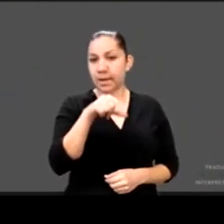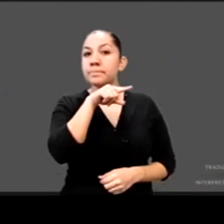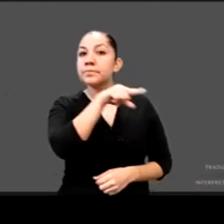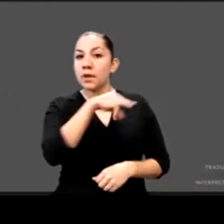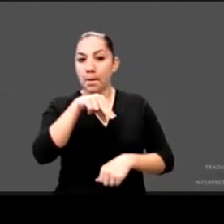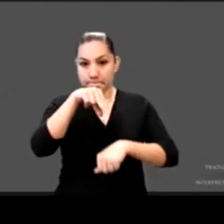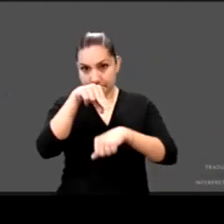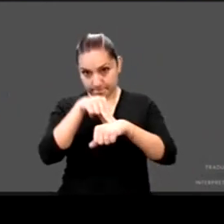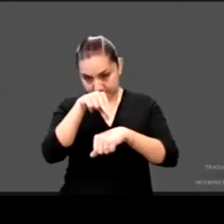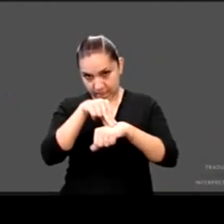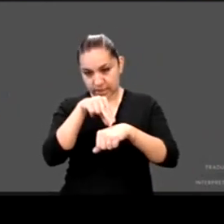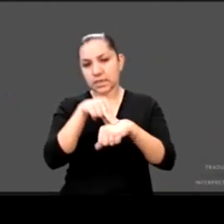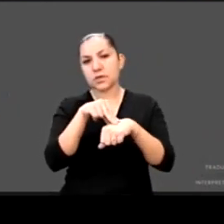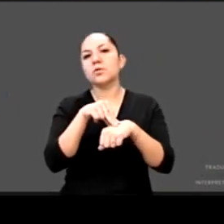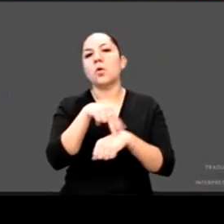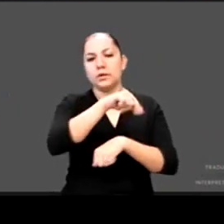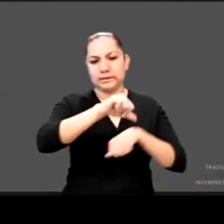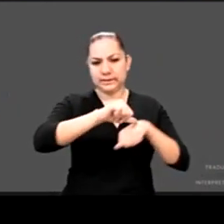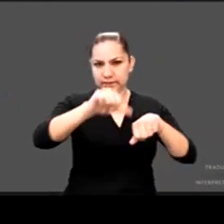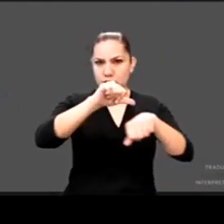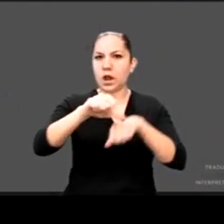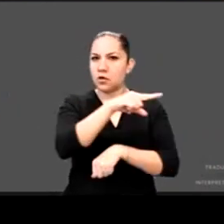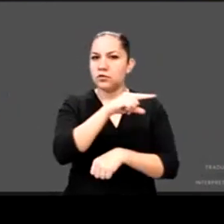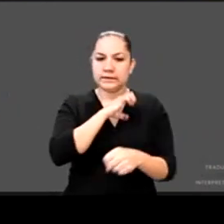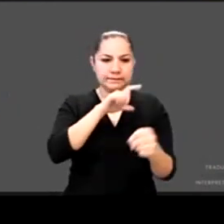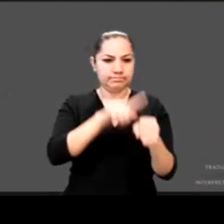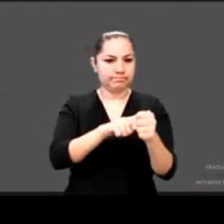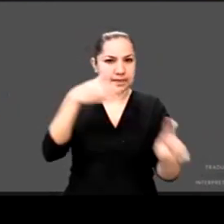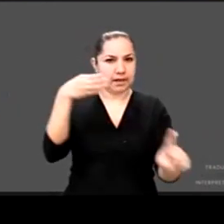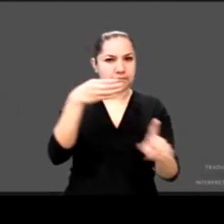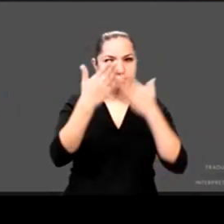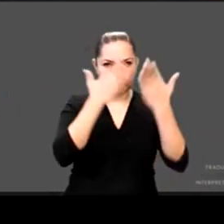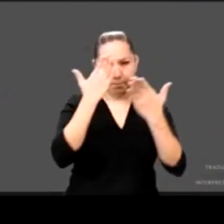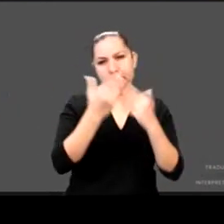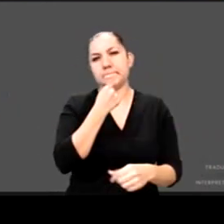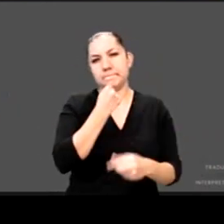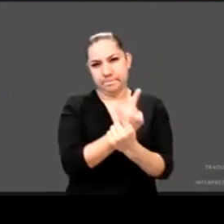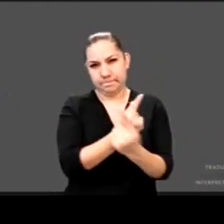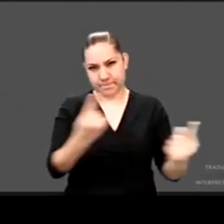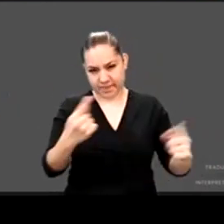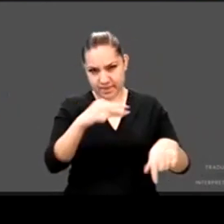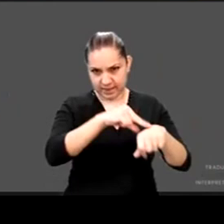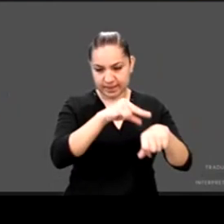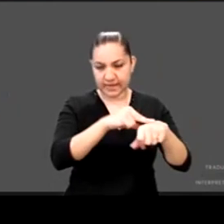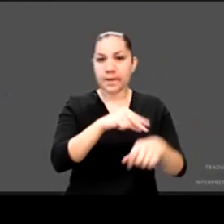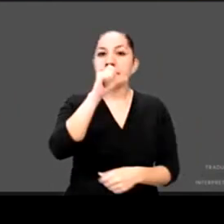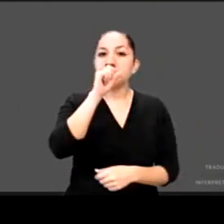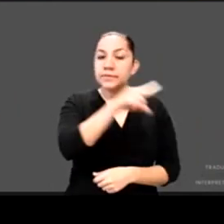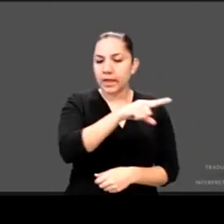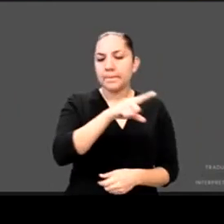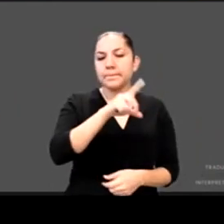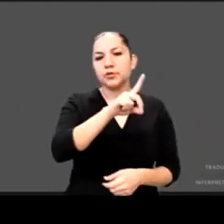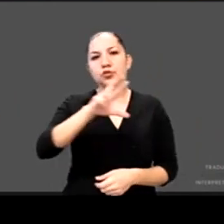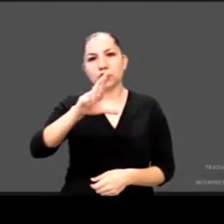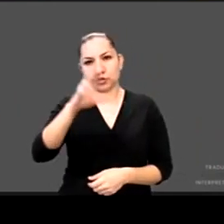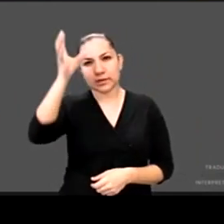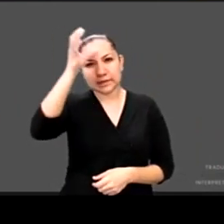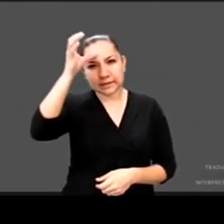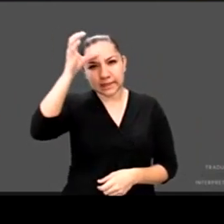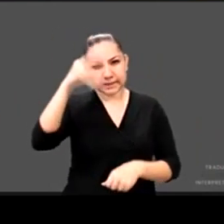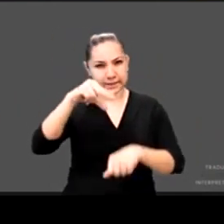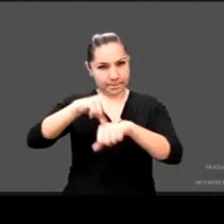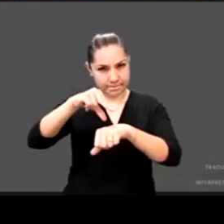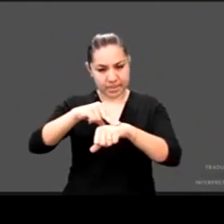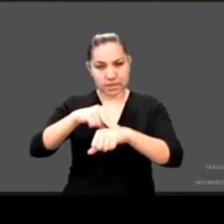especialista en pediatría, doctor en neurología pediátrica y maestro en ciencias médicas. Es investigador con